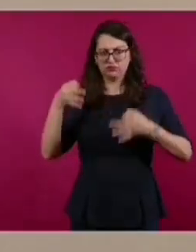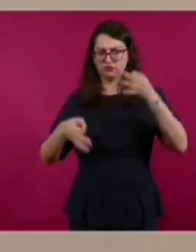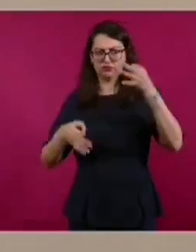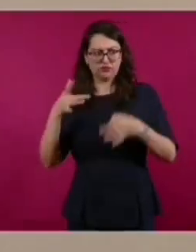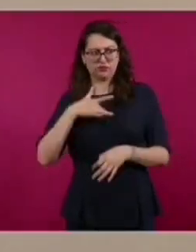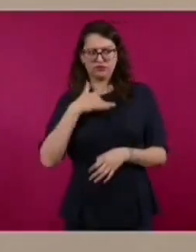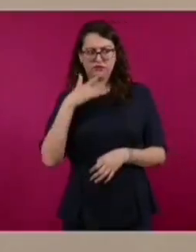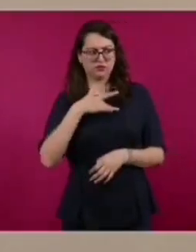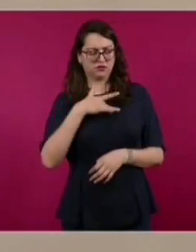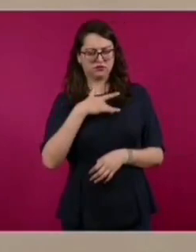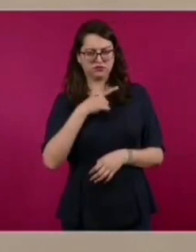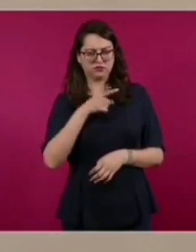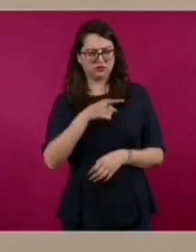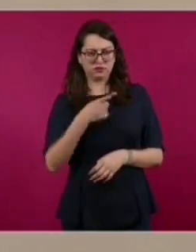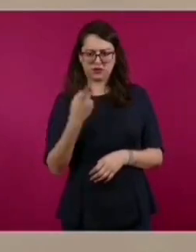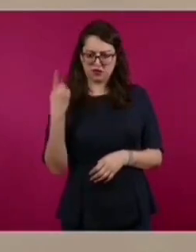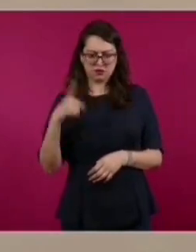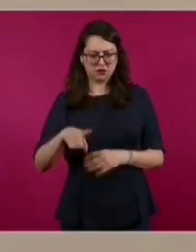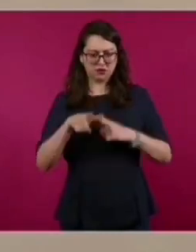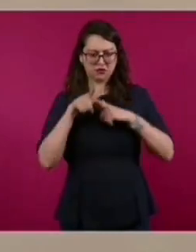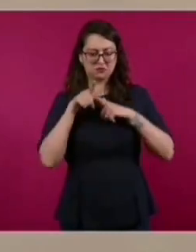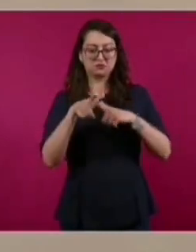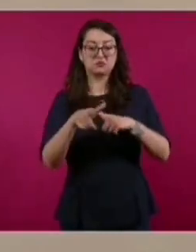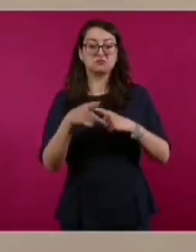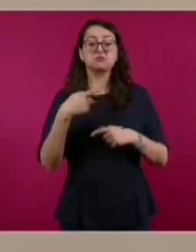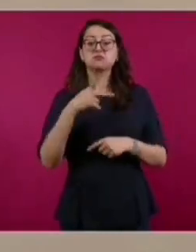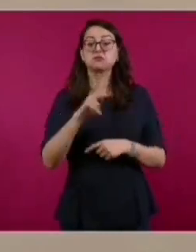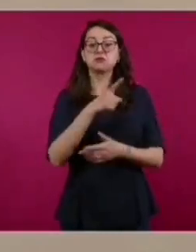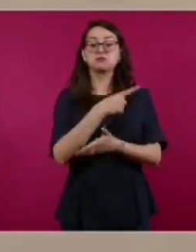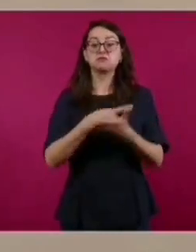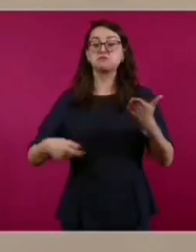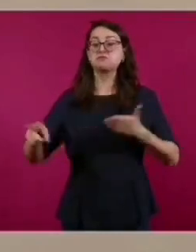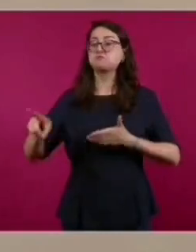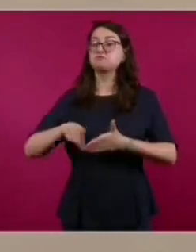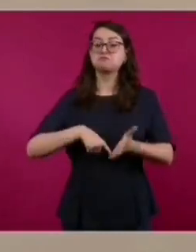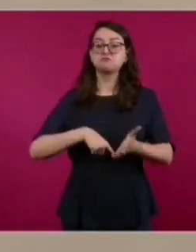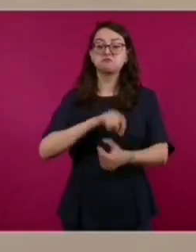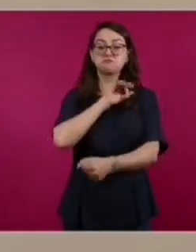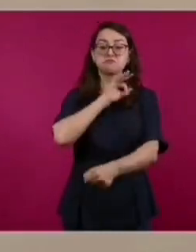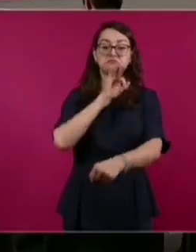solicitud, pero ratificó la improcedencia del sobreseguimiento en favor.